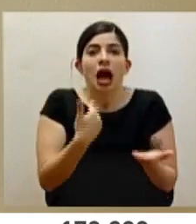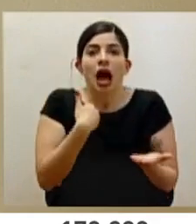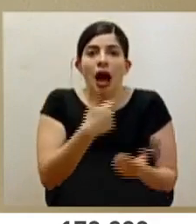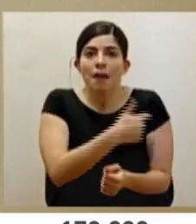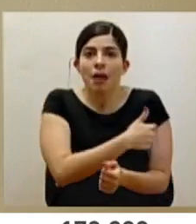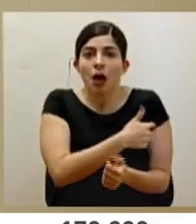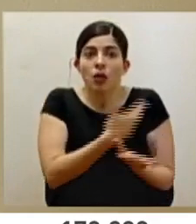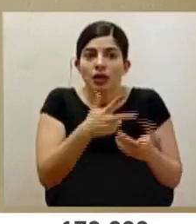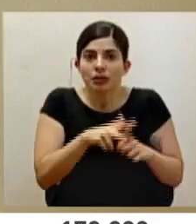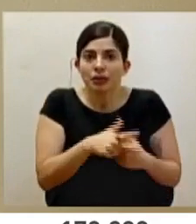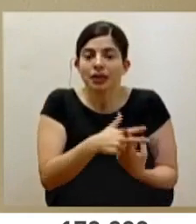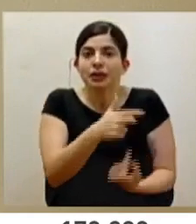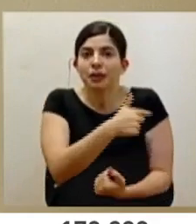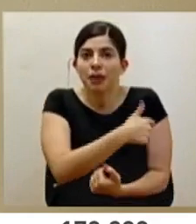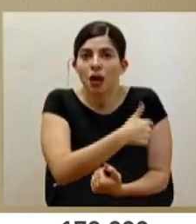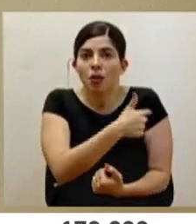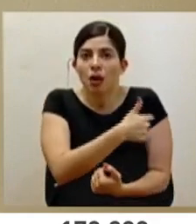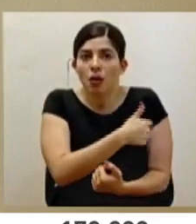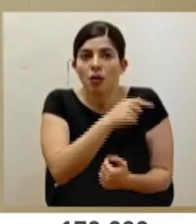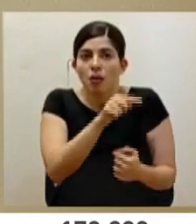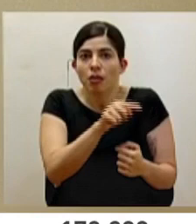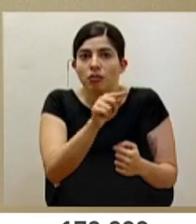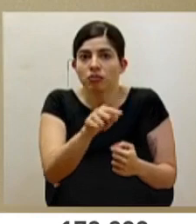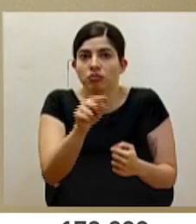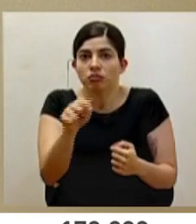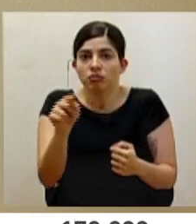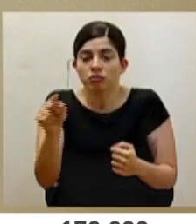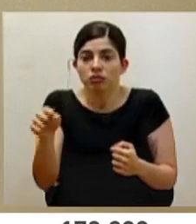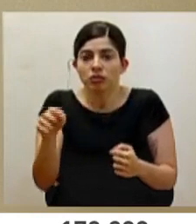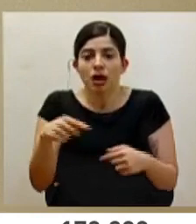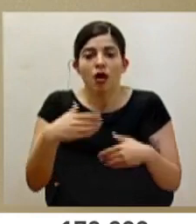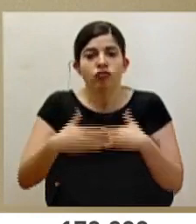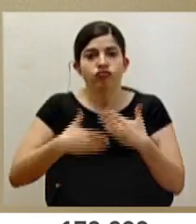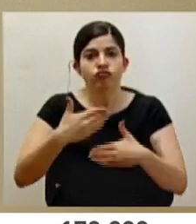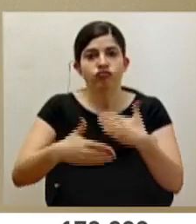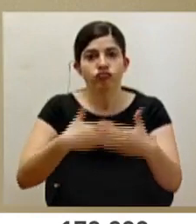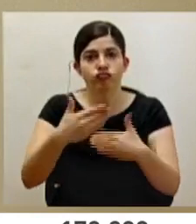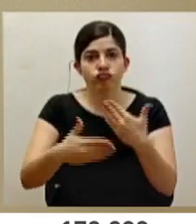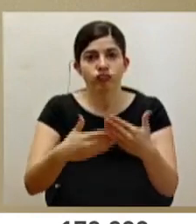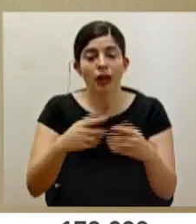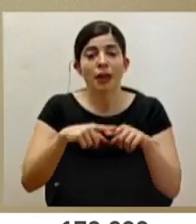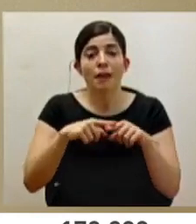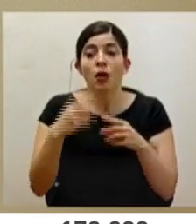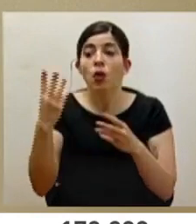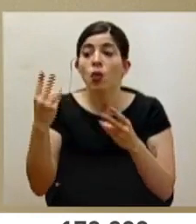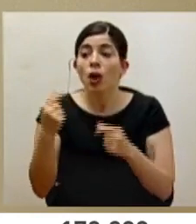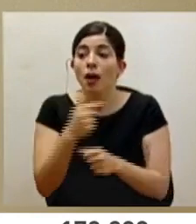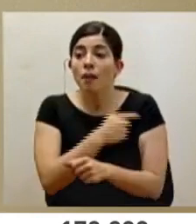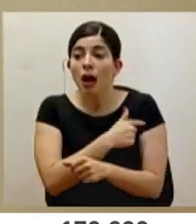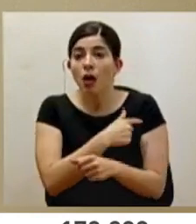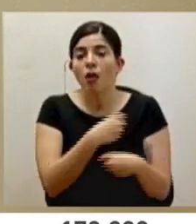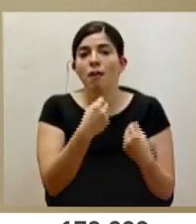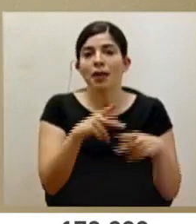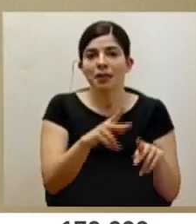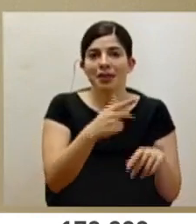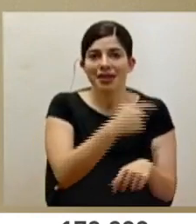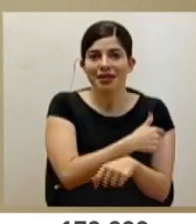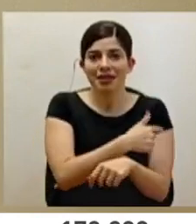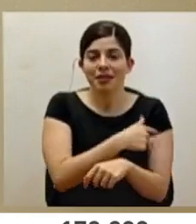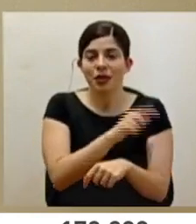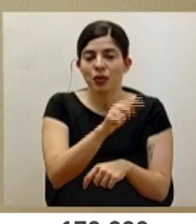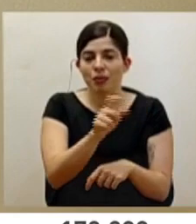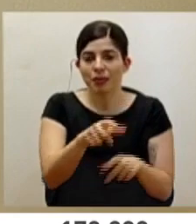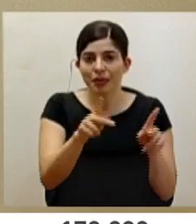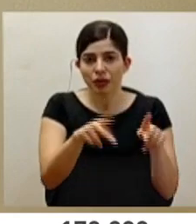y ya empezamos a vacunar y ahí vamos a la velocidad que nos permite la disponibilidad de la misma. Pero de ninguna